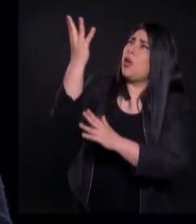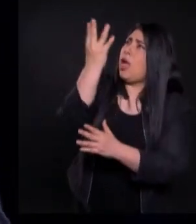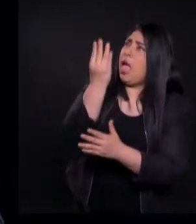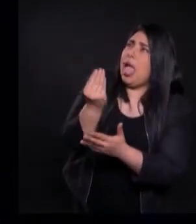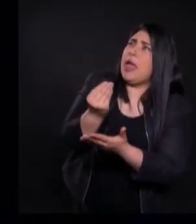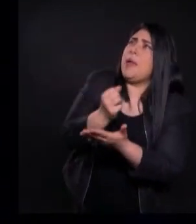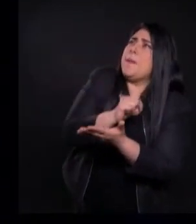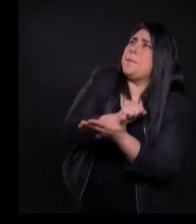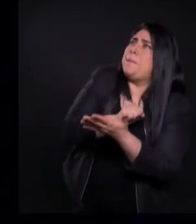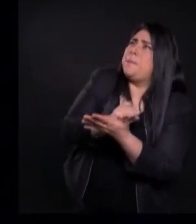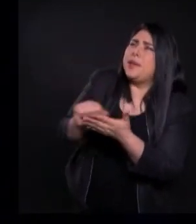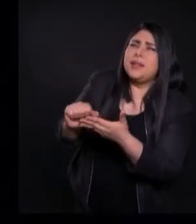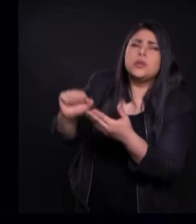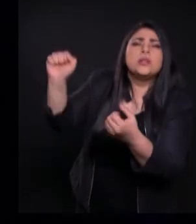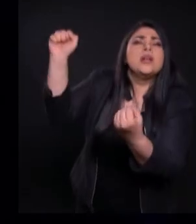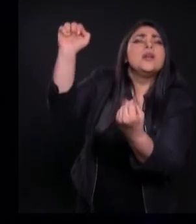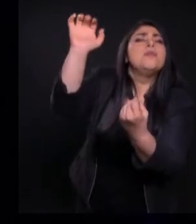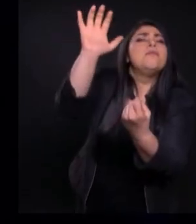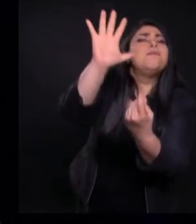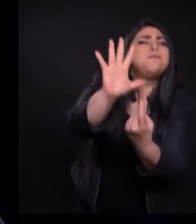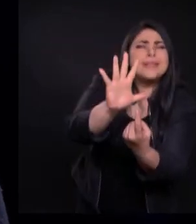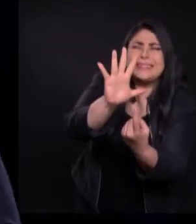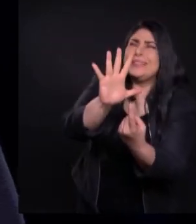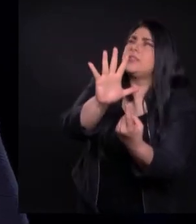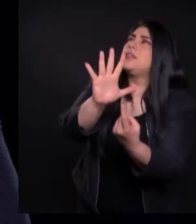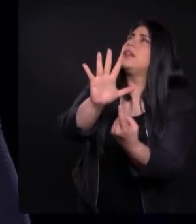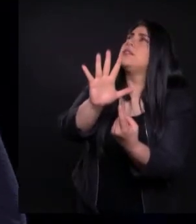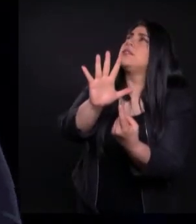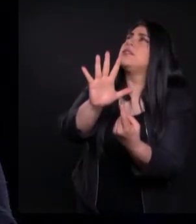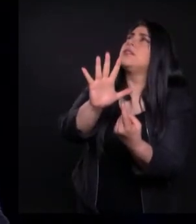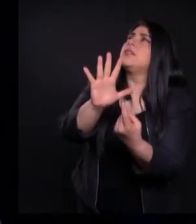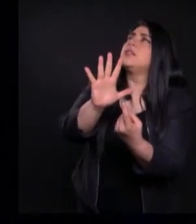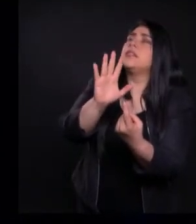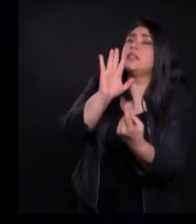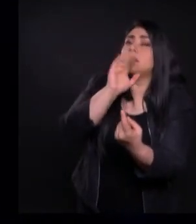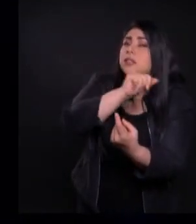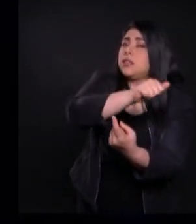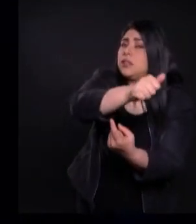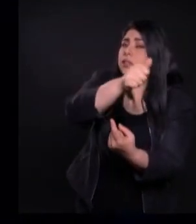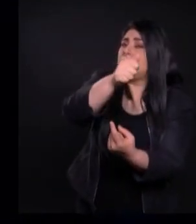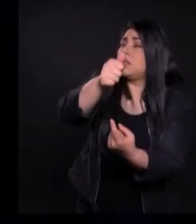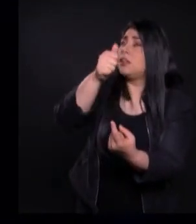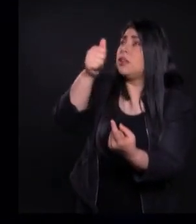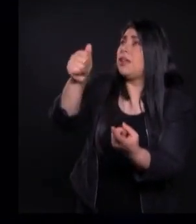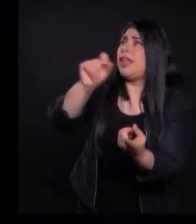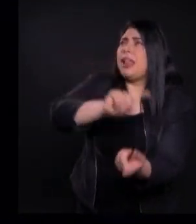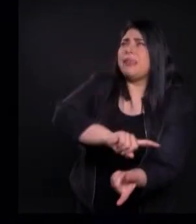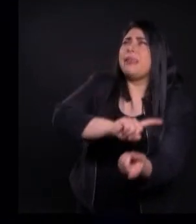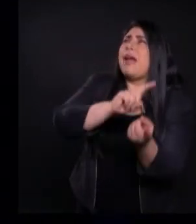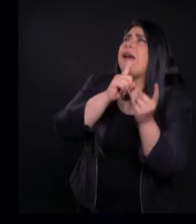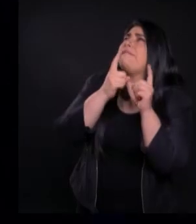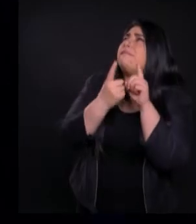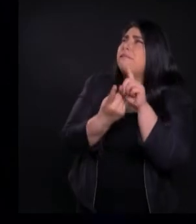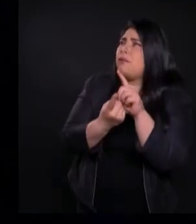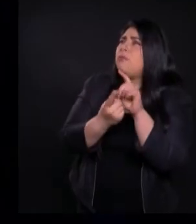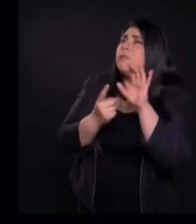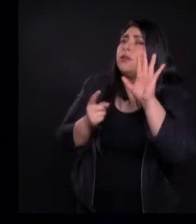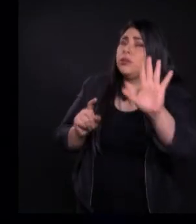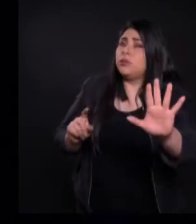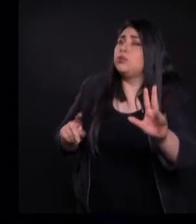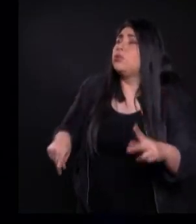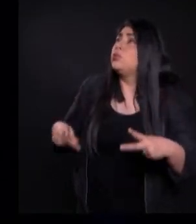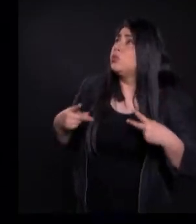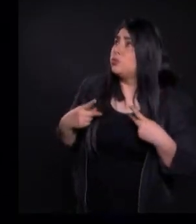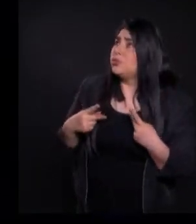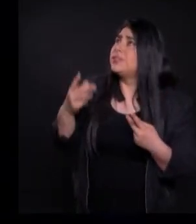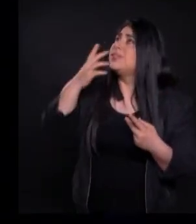Palabra En sus Corazones Y que pueda Venir una Transformación En sus Vidas Y no solo Eso Señor Sino que